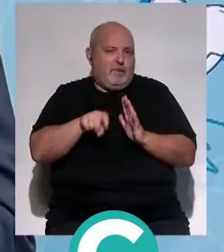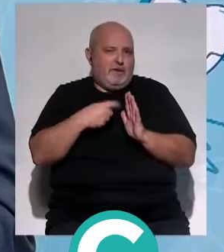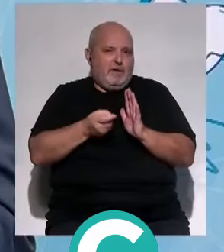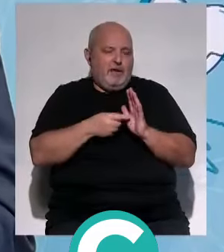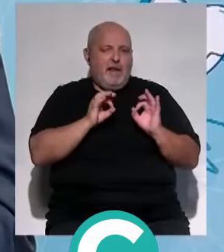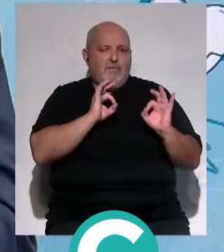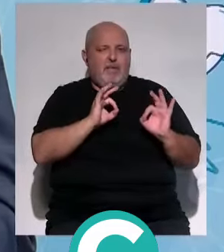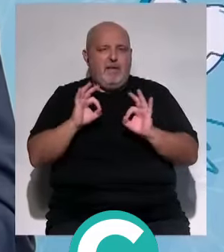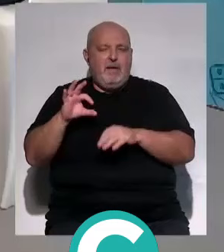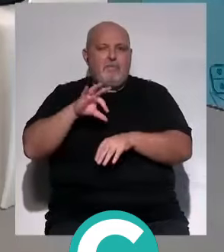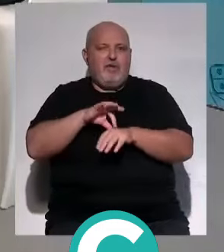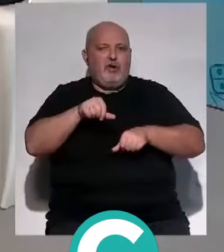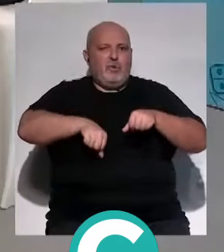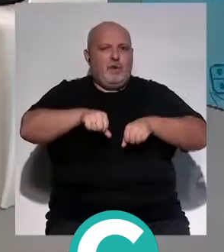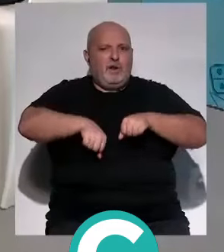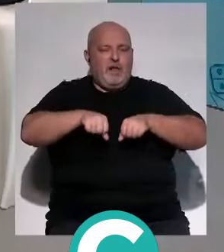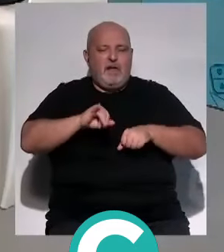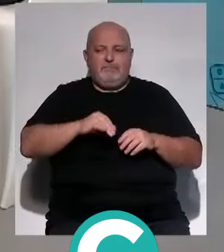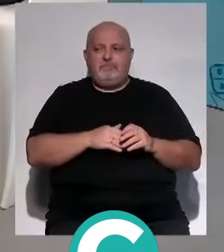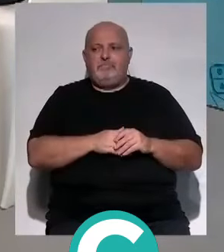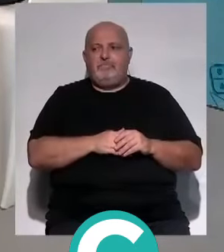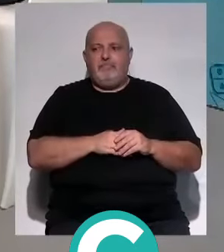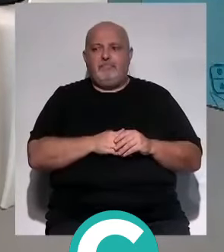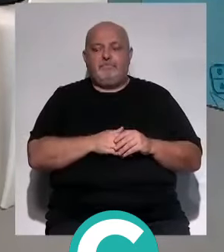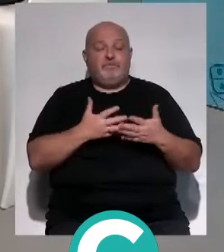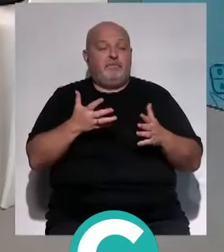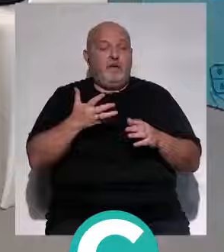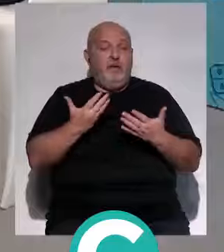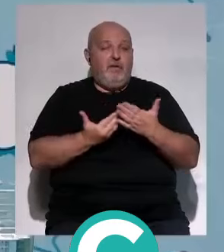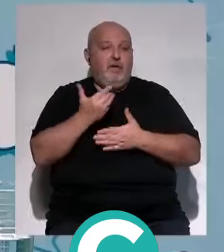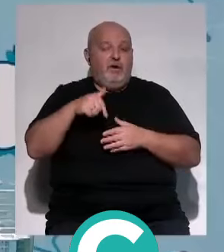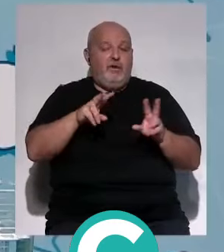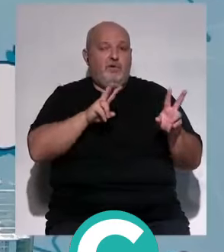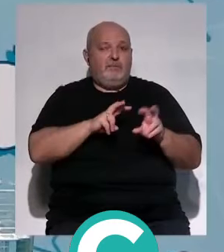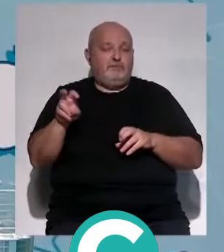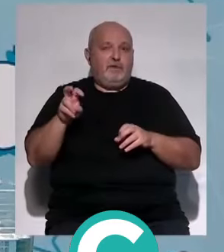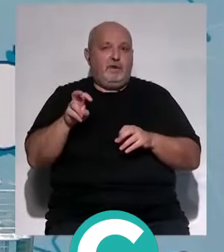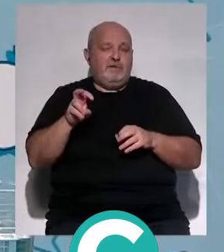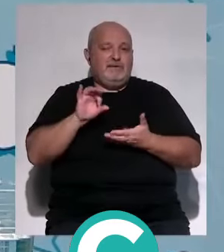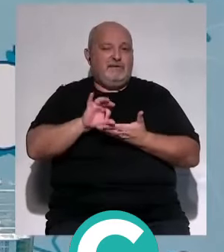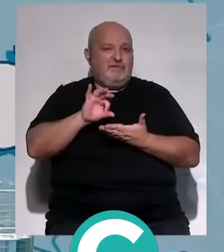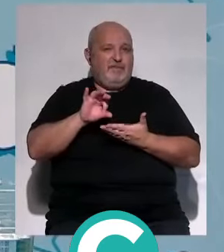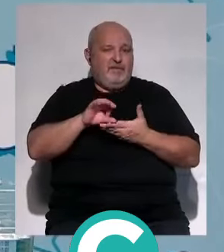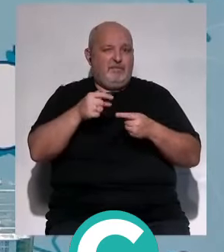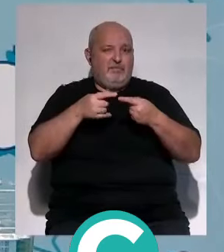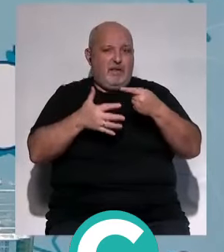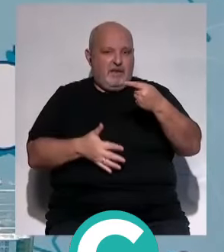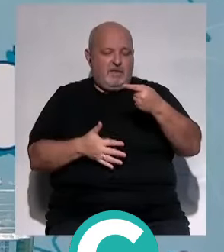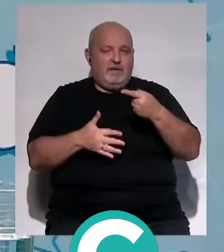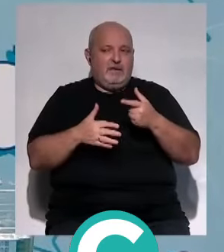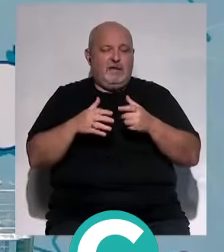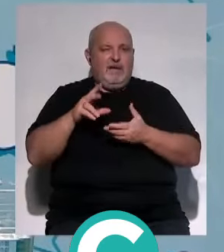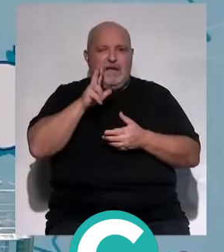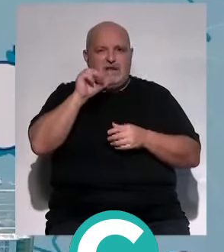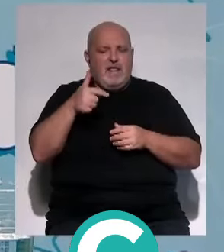especialidades médico-quirúrgicas existentes. Entonces, a día de hoy con estas novedades, la cartera de servicios de este